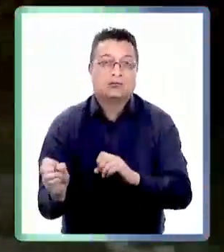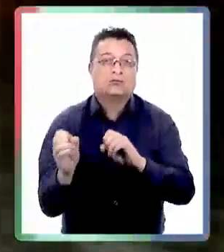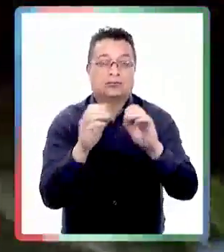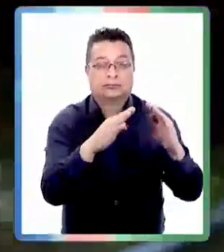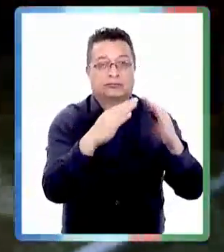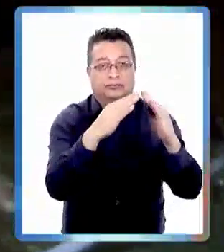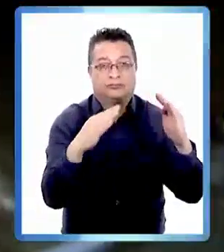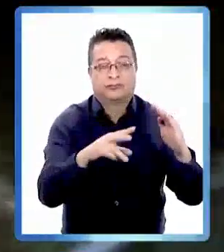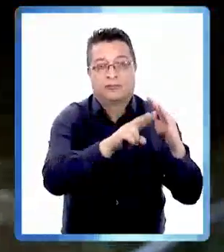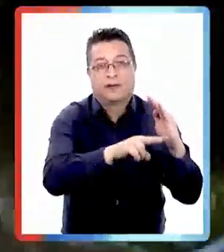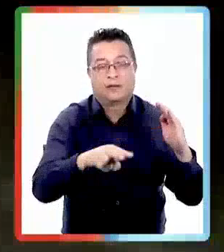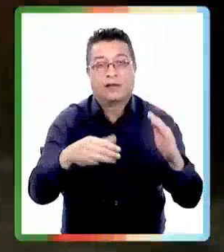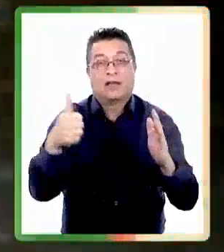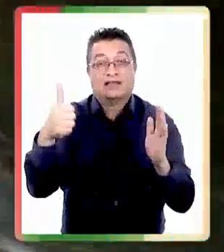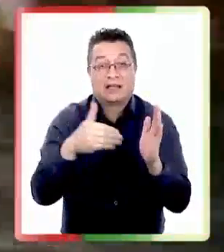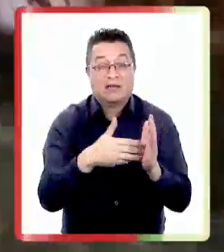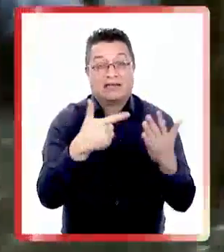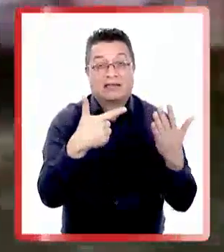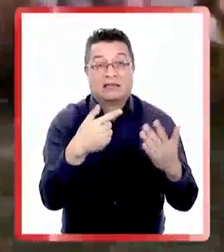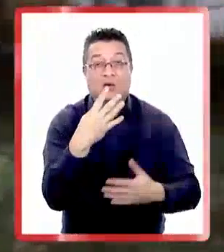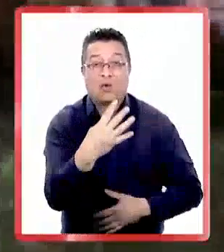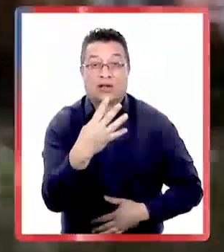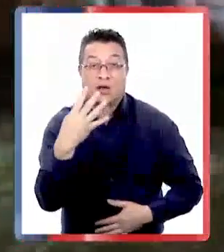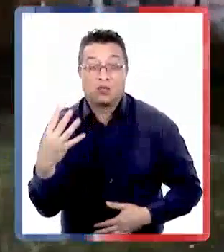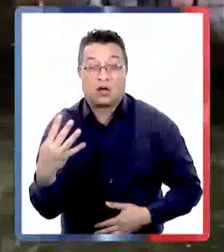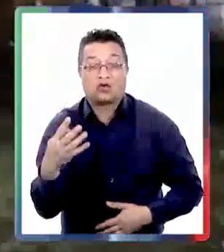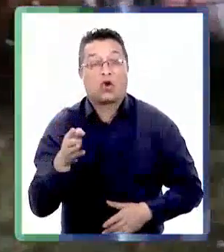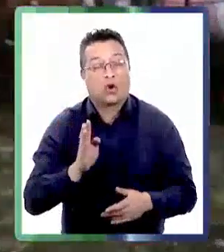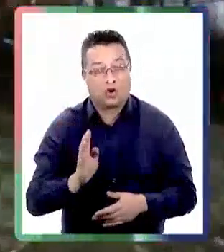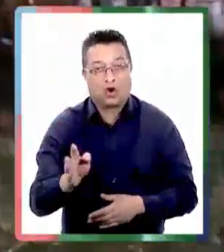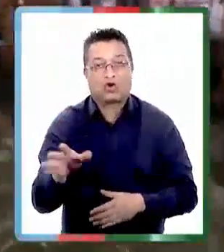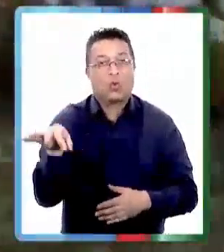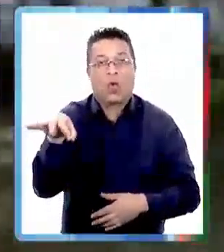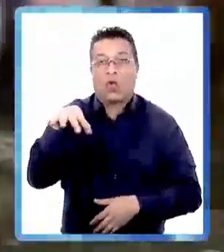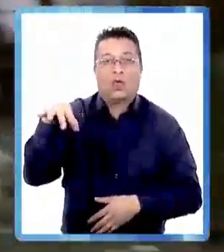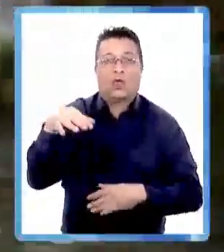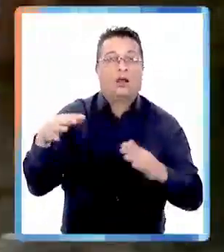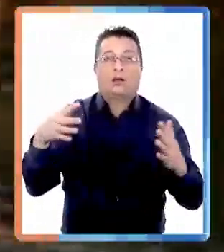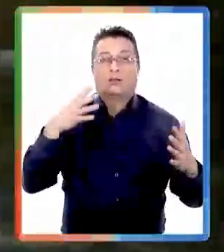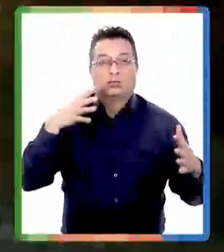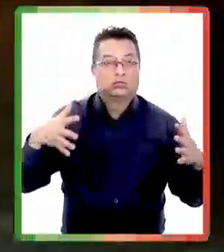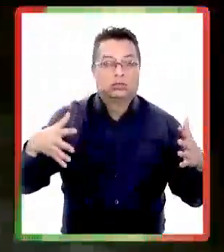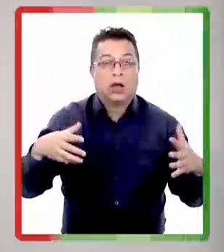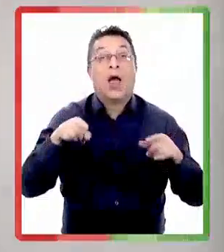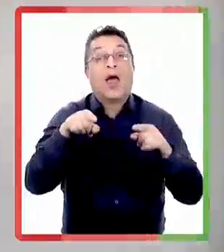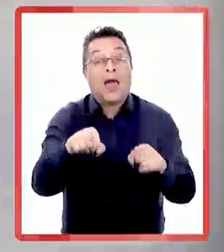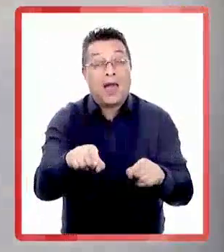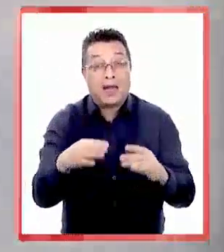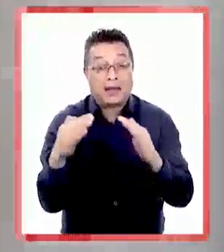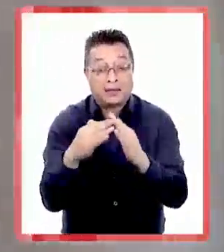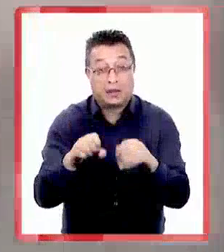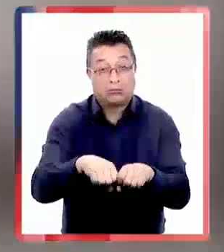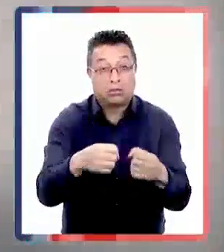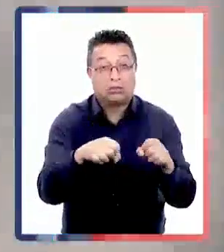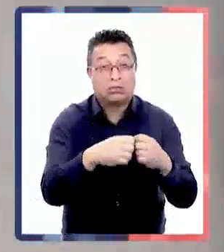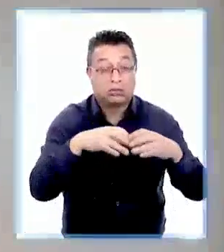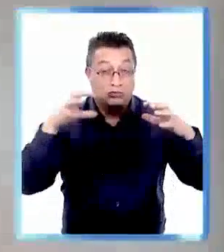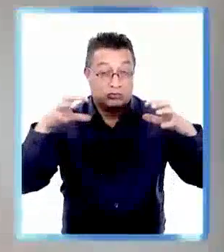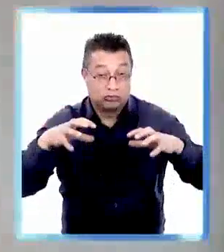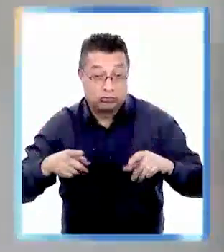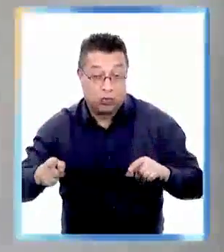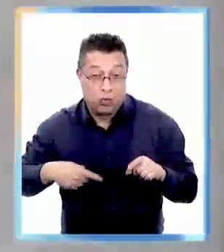quedaron damnificadas mil setecientas setenta y tres fueron enviadas a albergues y seis mil setecientas cuarenta y cuatro